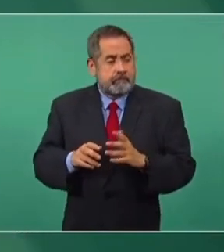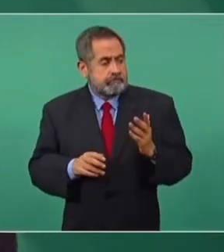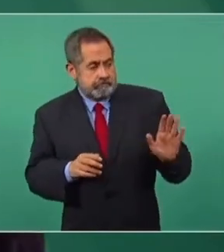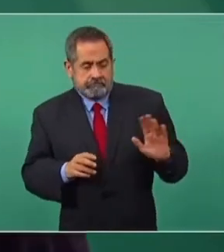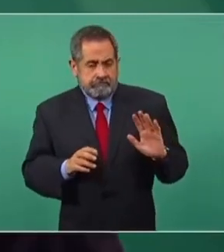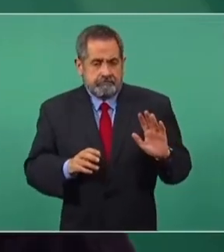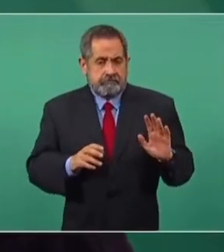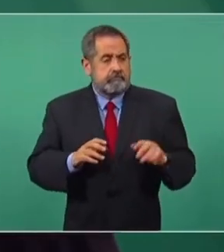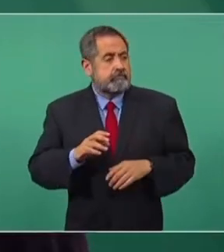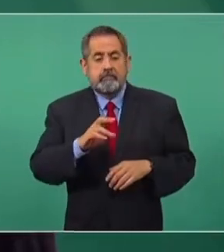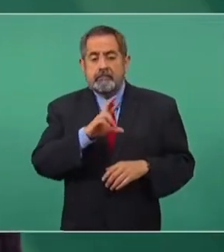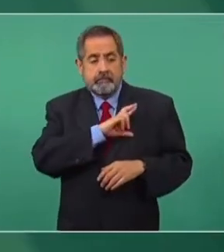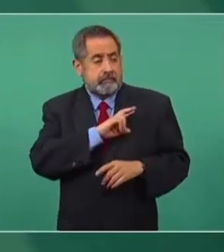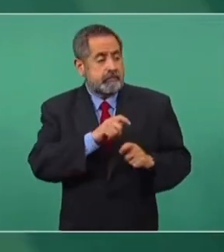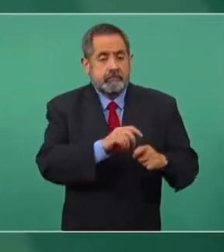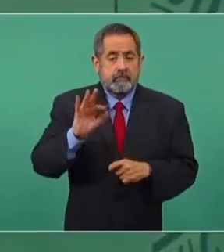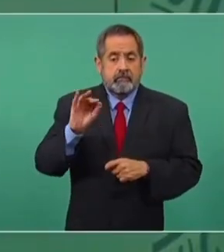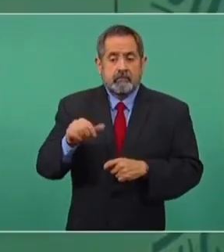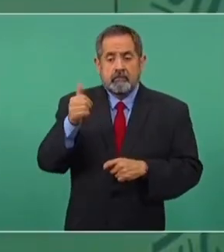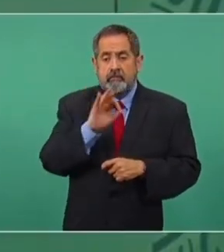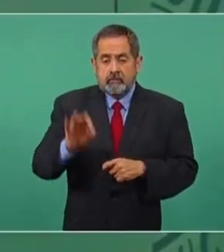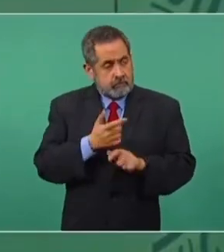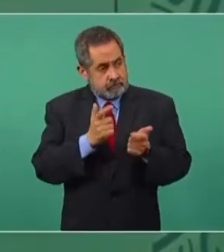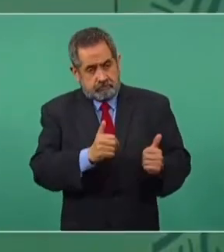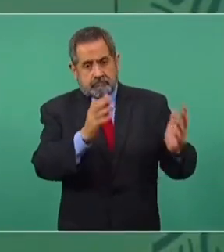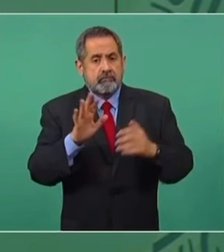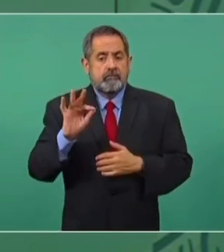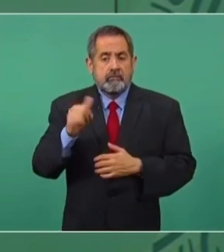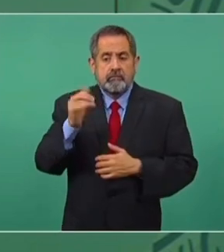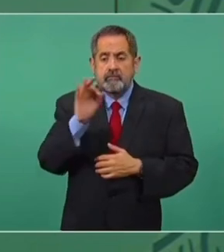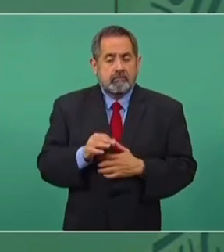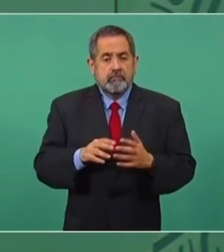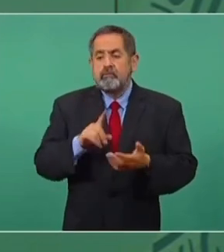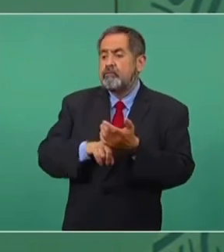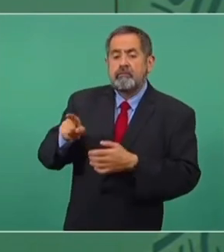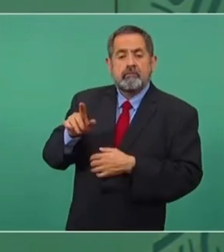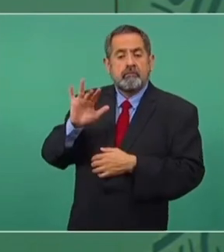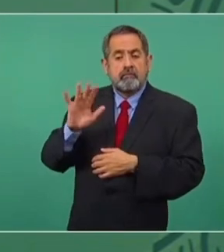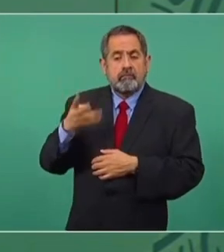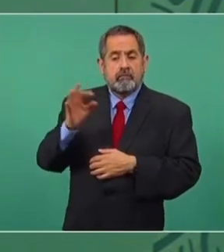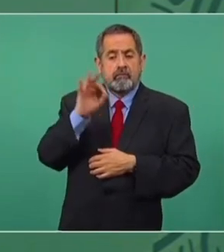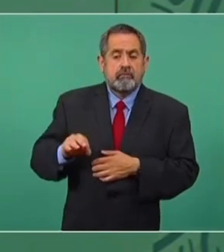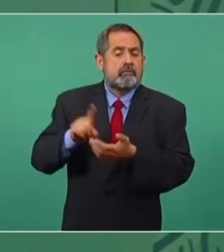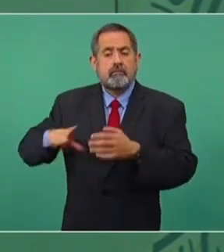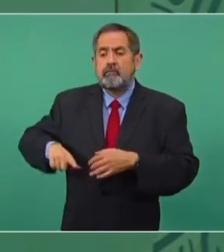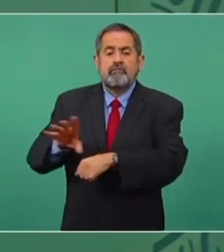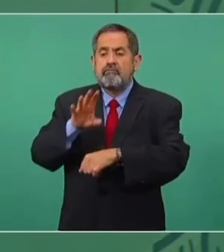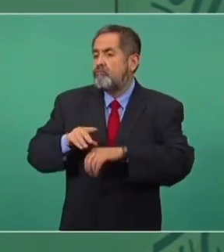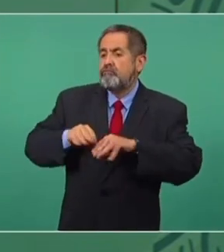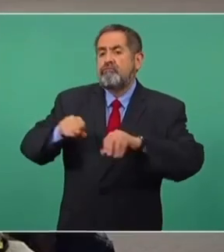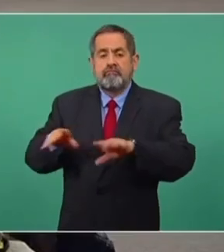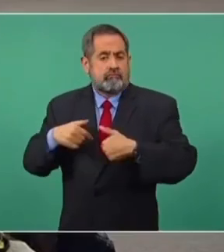privada el 46 por ciento del mercado de la industria eléctrica y el 54 para el sector público,